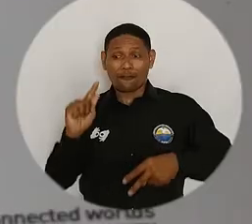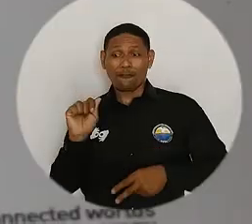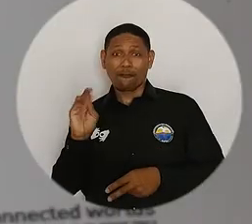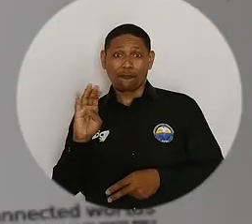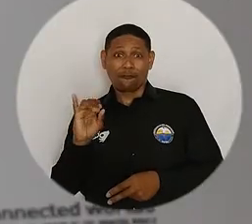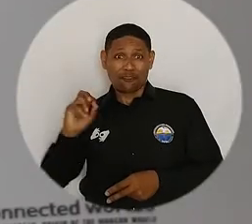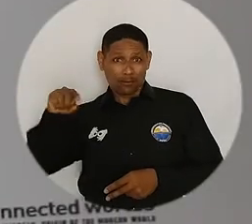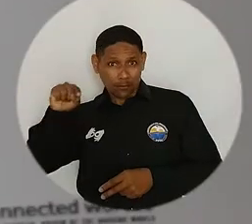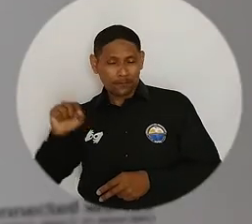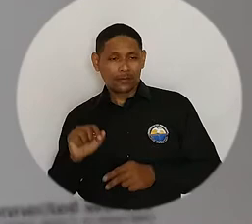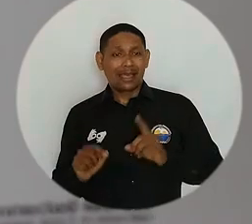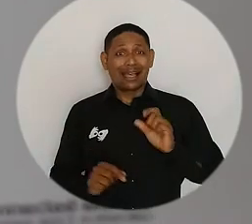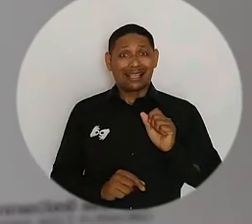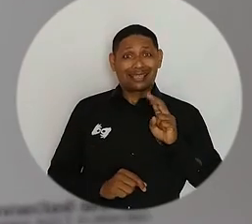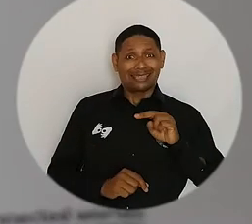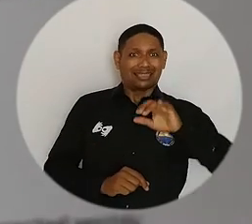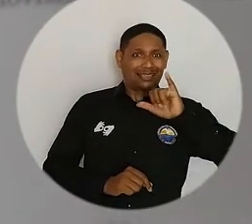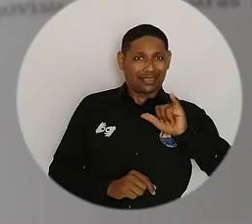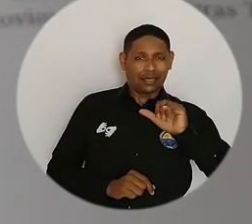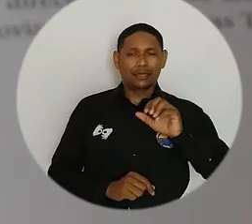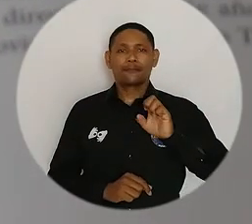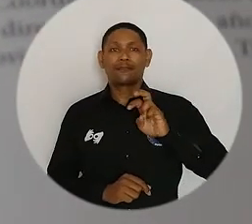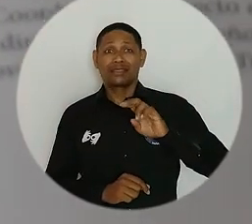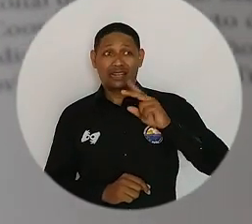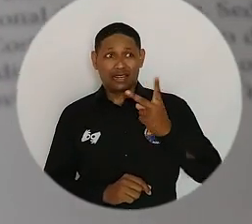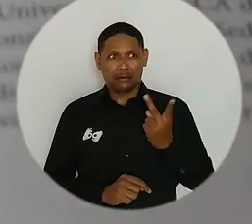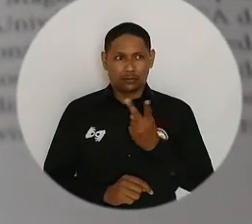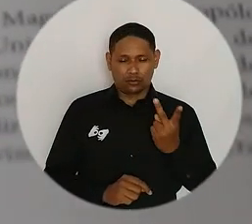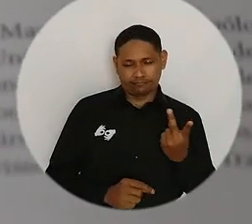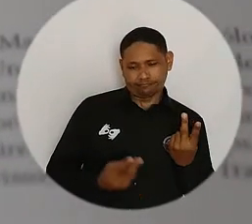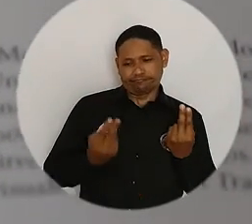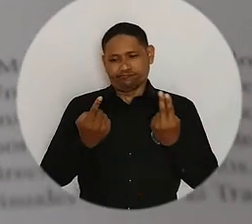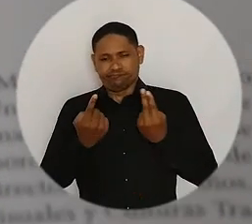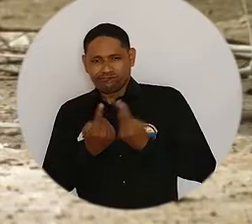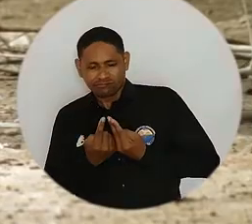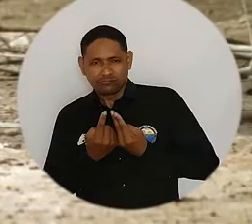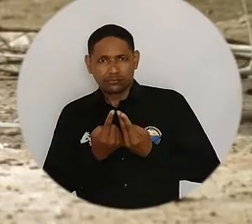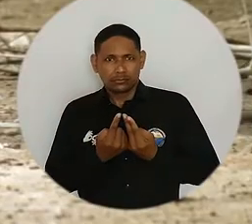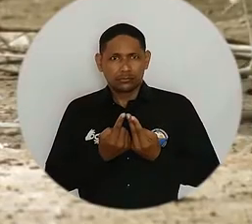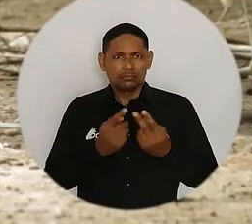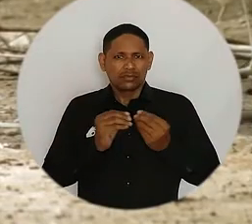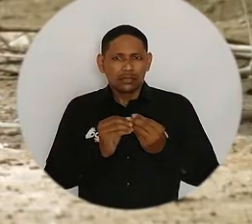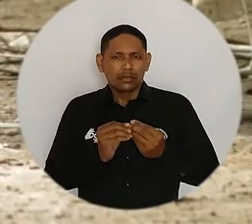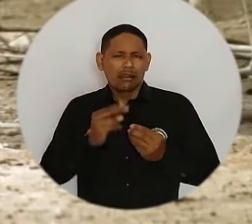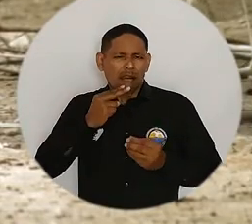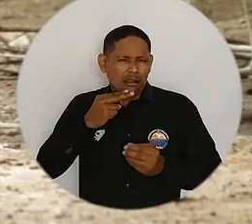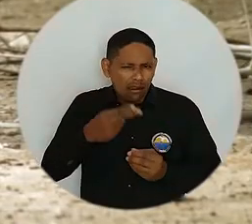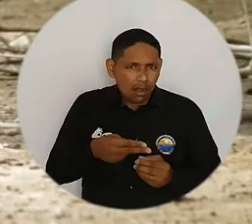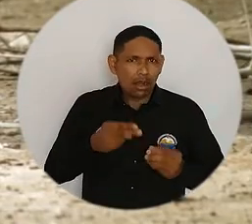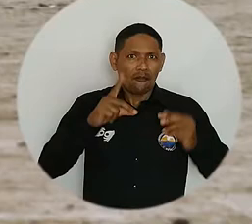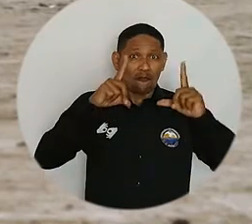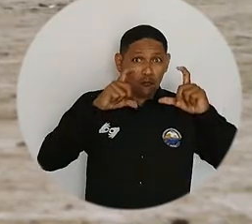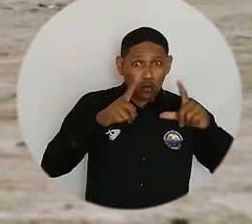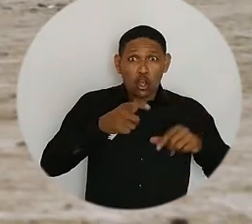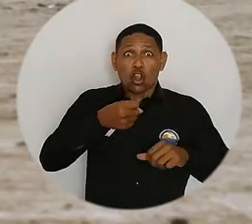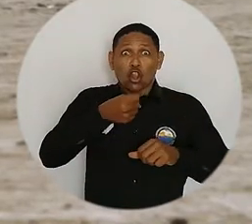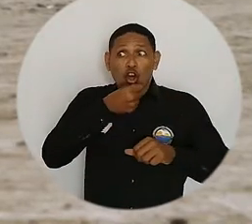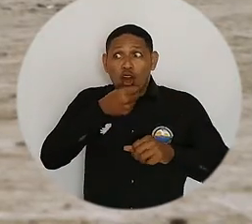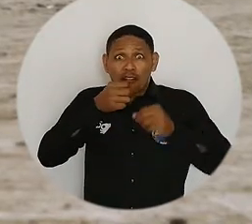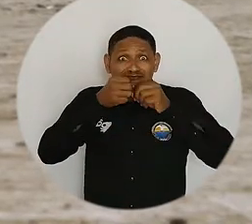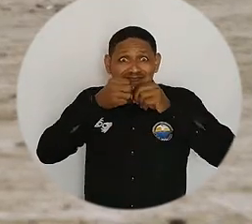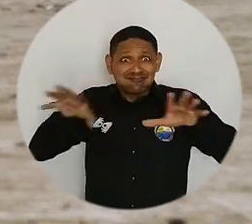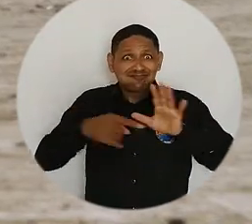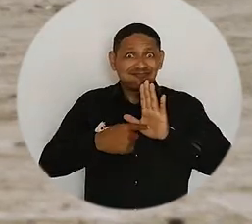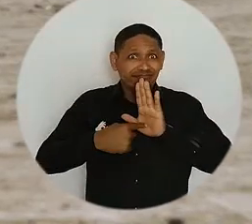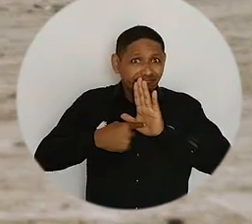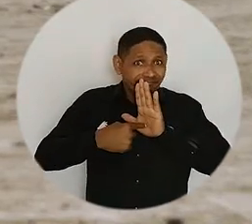Mater, y los egresados Dani Martínez Castiblanco y Eric Méndez Shone Wolf, quienes a través de la oralidad, la fotografía y la